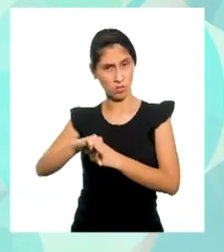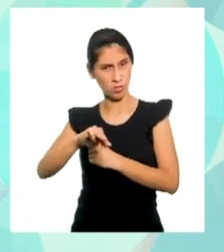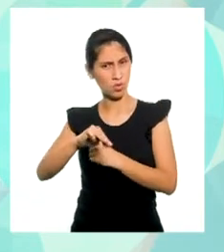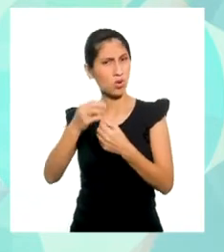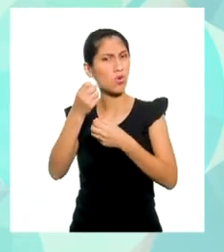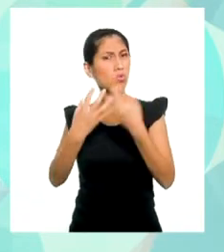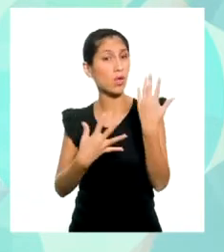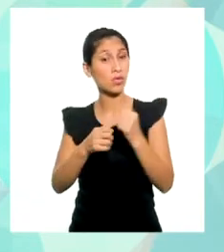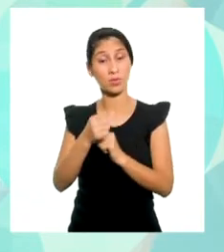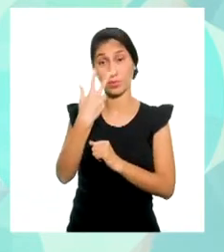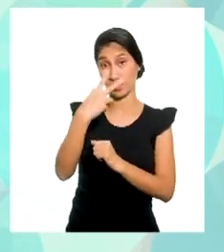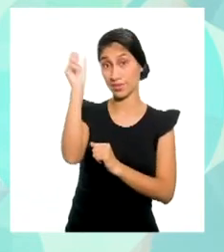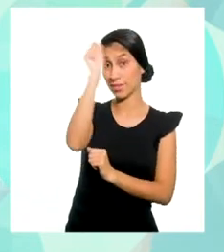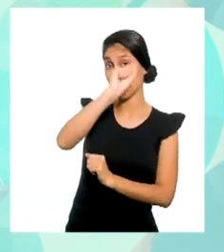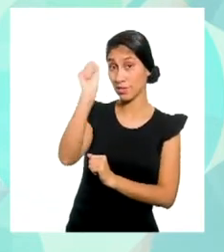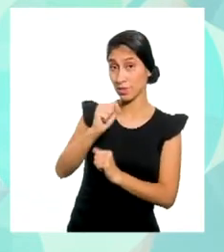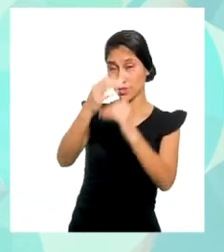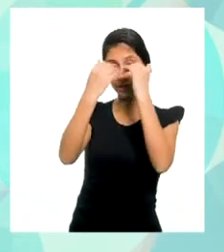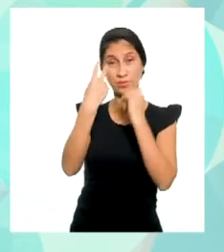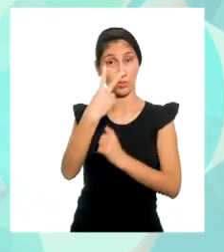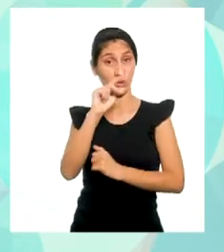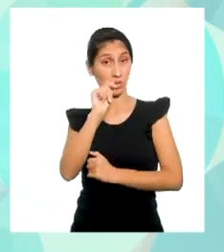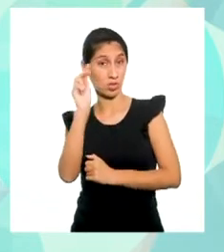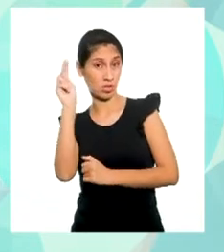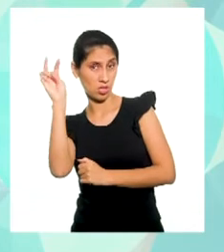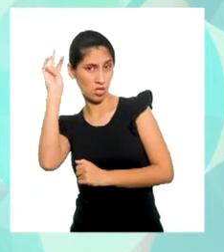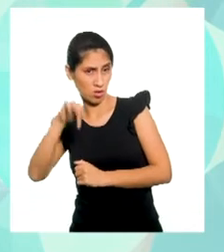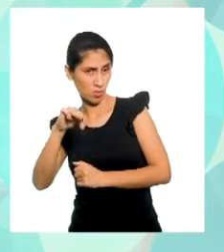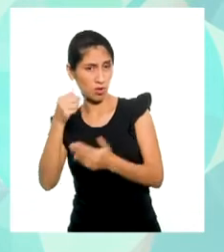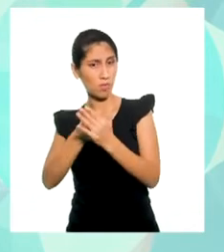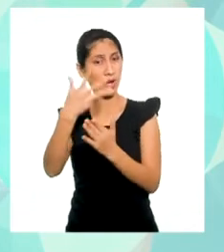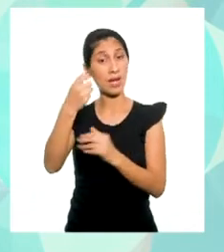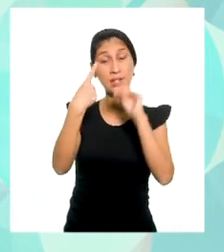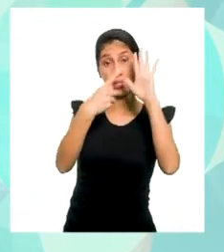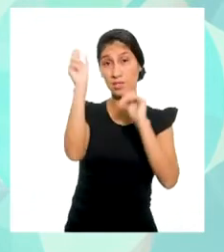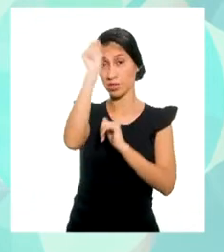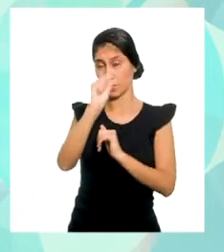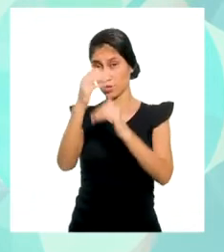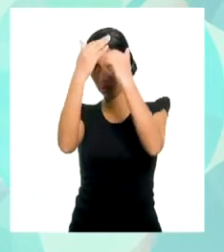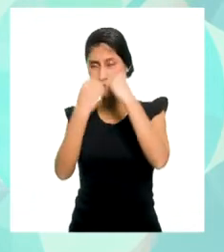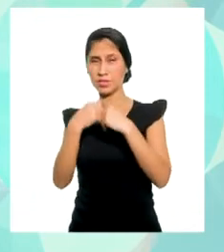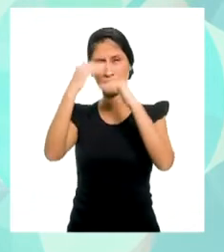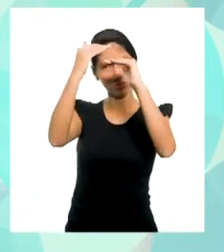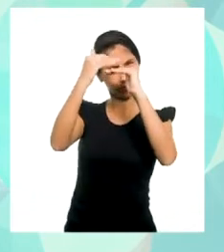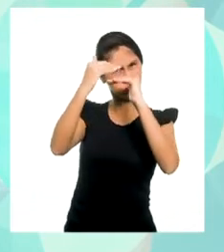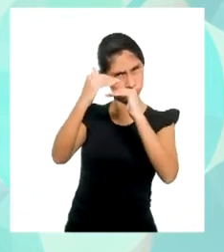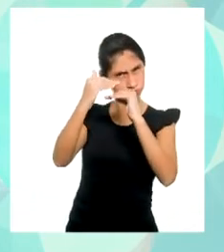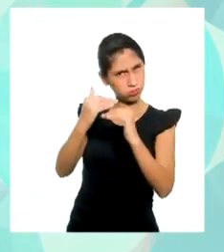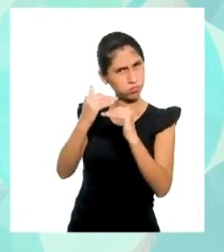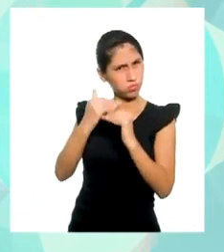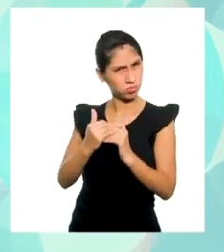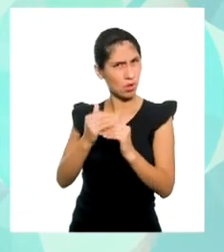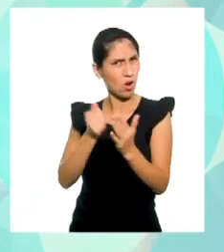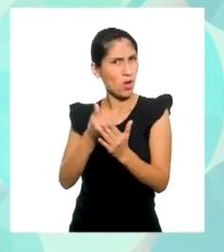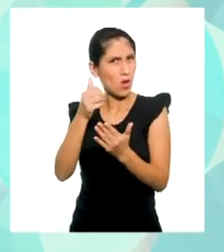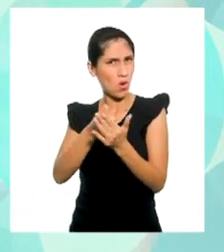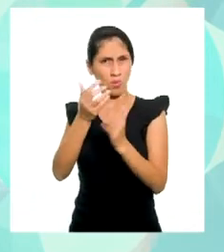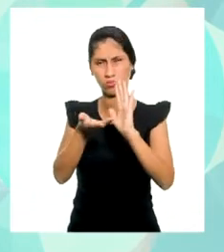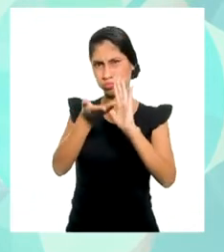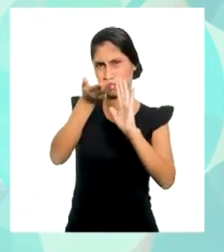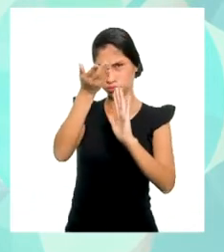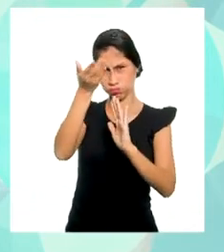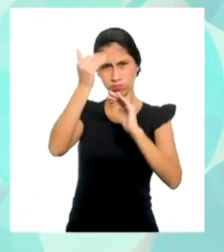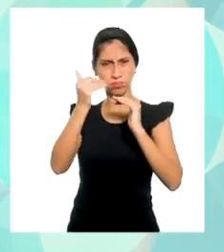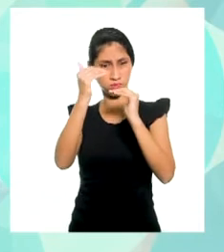el servicio cuesta 3 soles. Para dos kilómetros, el servicio cuesta 6 soles. Y así sucesivamente voy ubicando